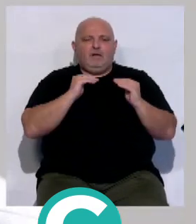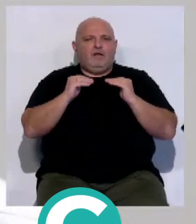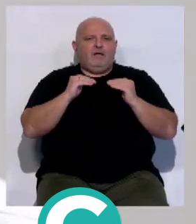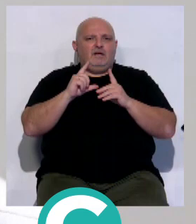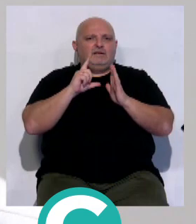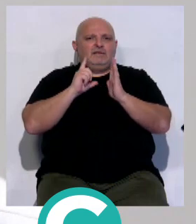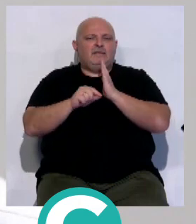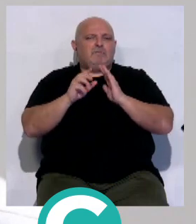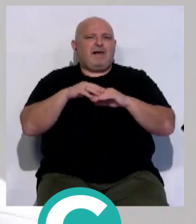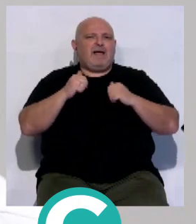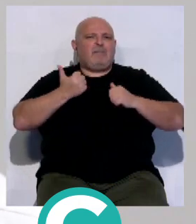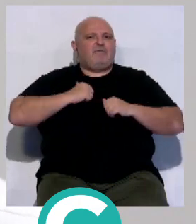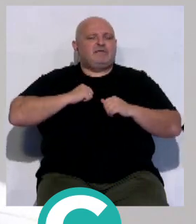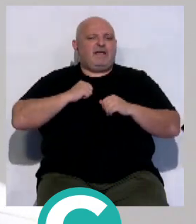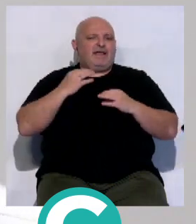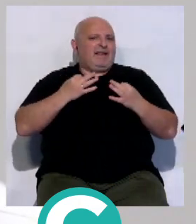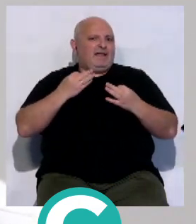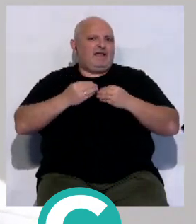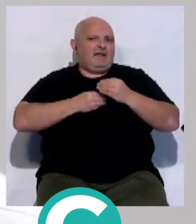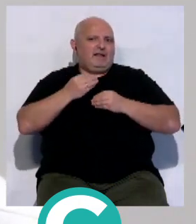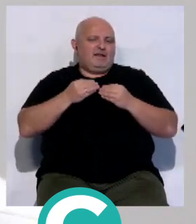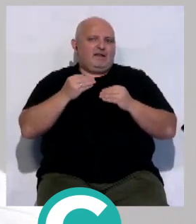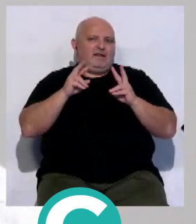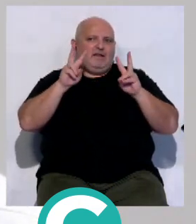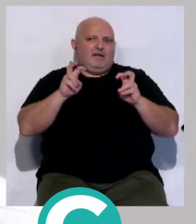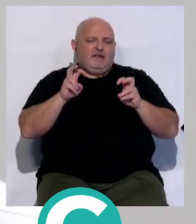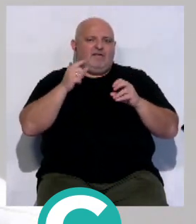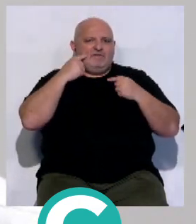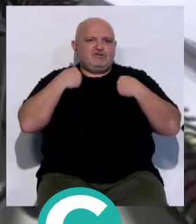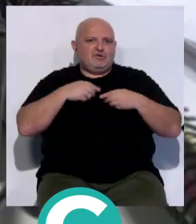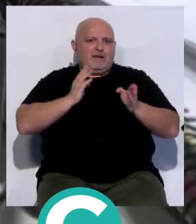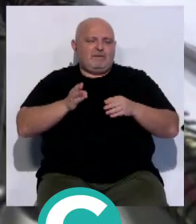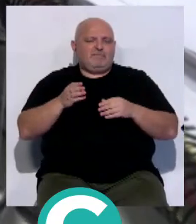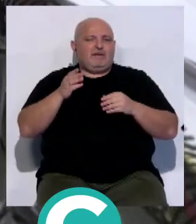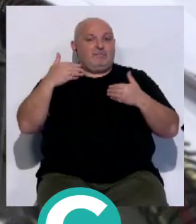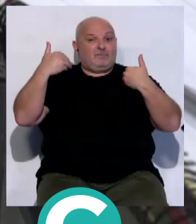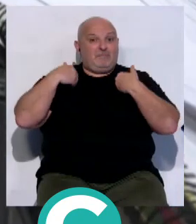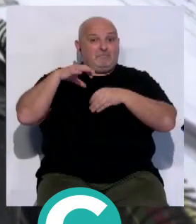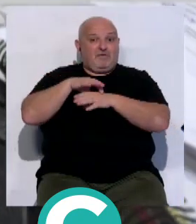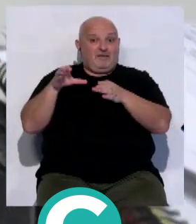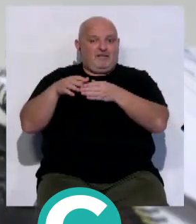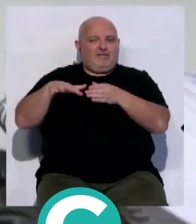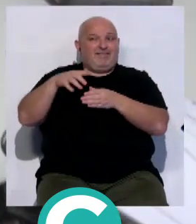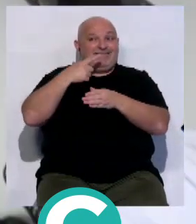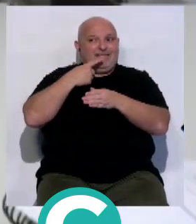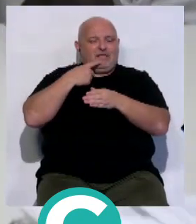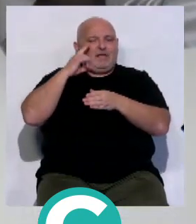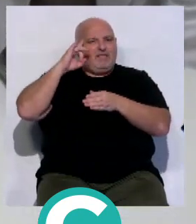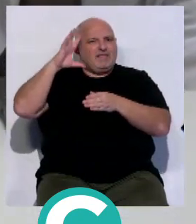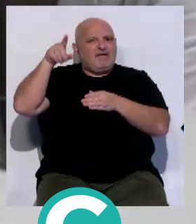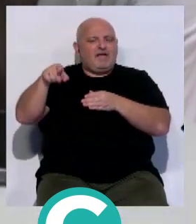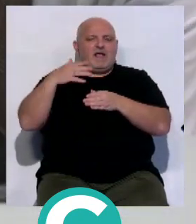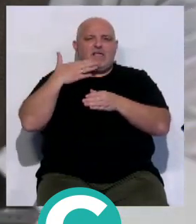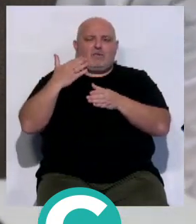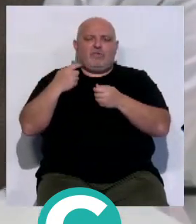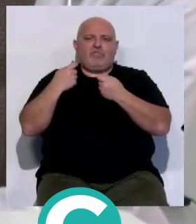de la salida se aprovecha para realizar la fisioterapia. Los responsables médicos de la UCI consideran esta iniciativa como